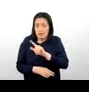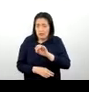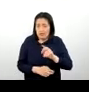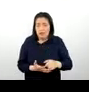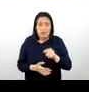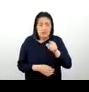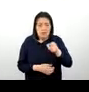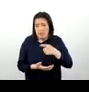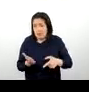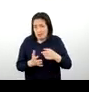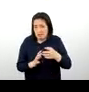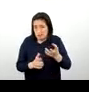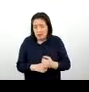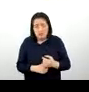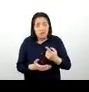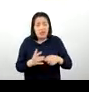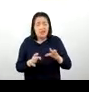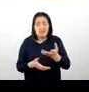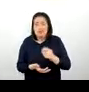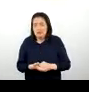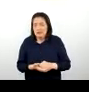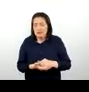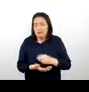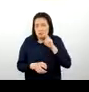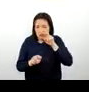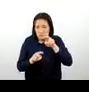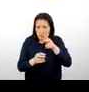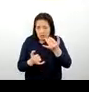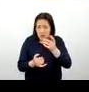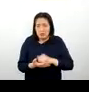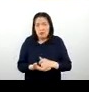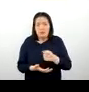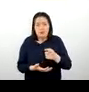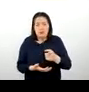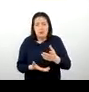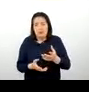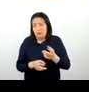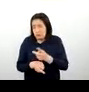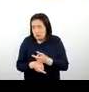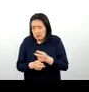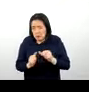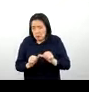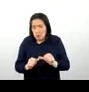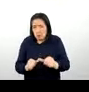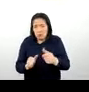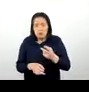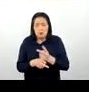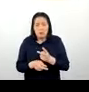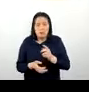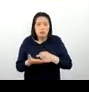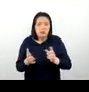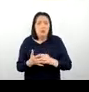esta actividad que se viene desarrollando ustedes pueden observar aún tratan de mantener el traje